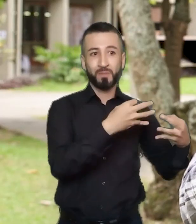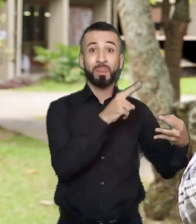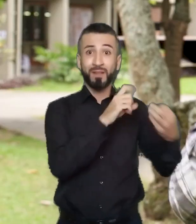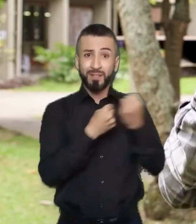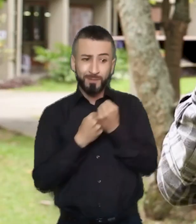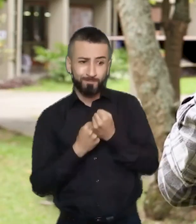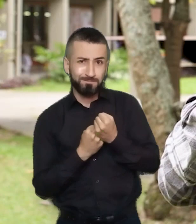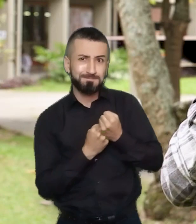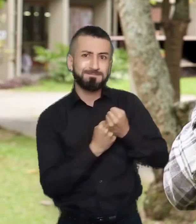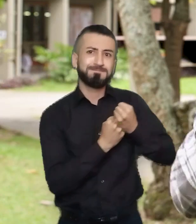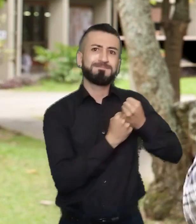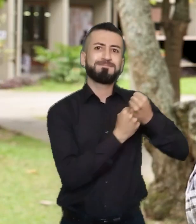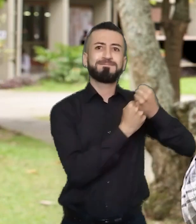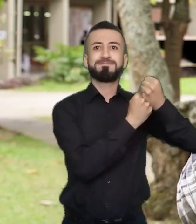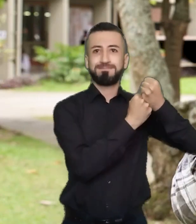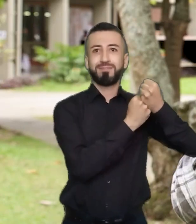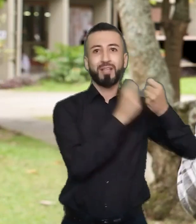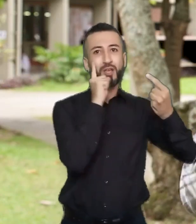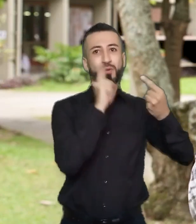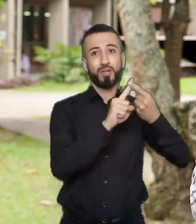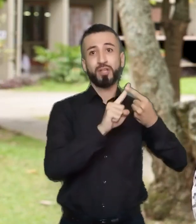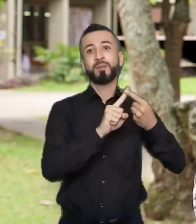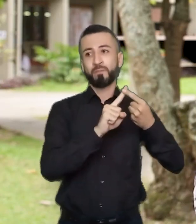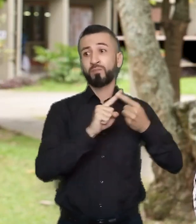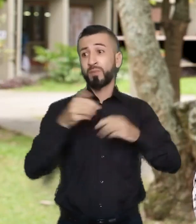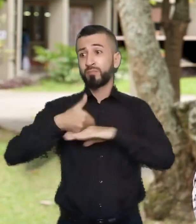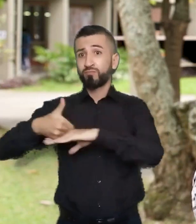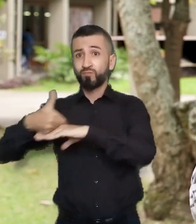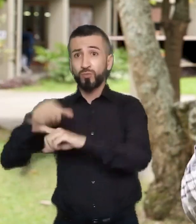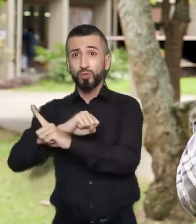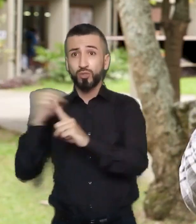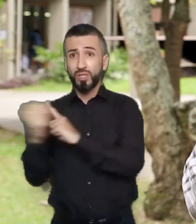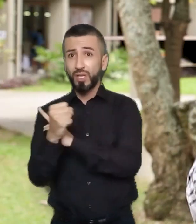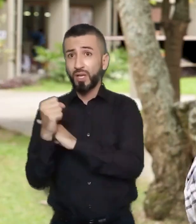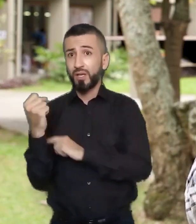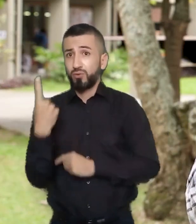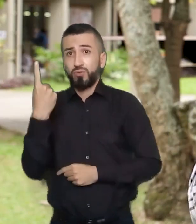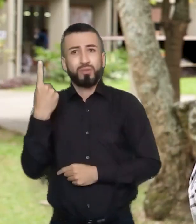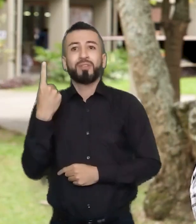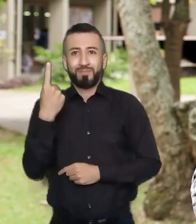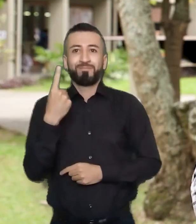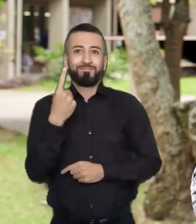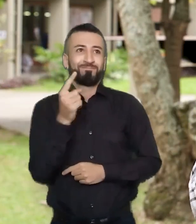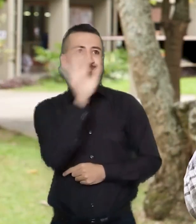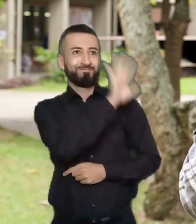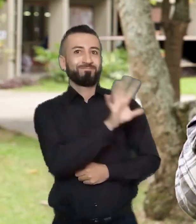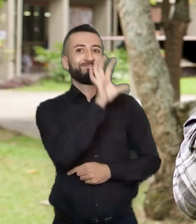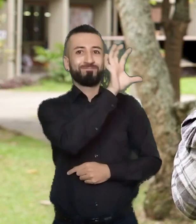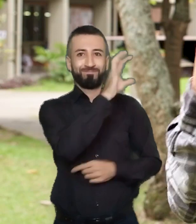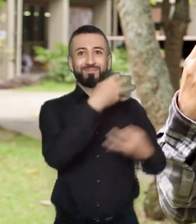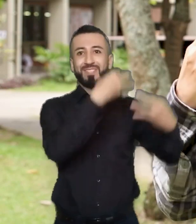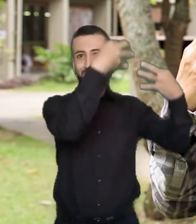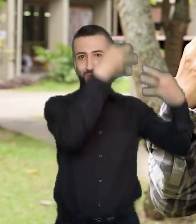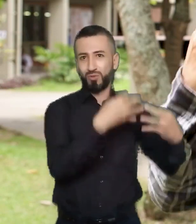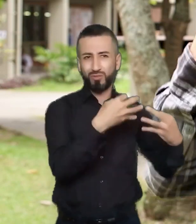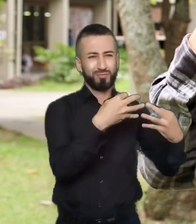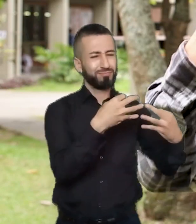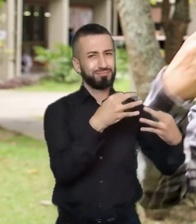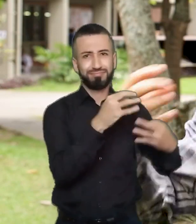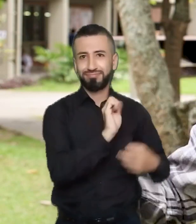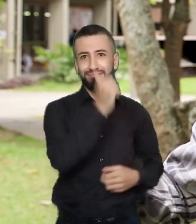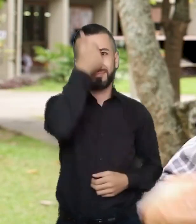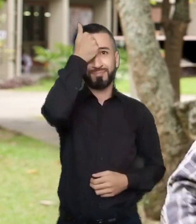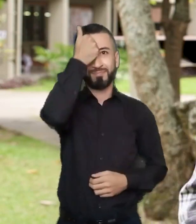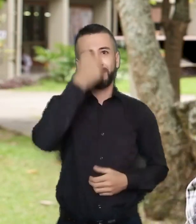motivaciones de base, ya no quizás ambas las demandas sociales, sino la seguridad del país a propósito de